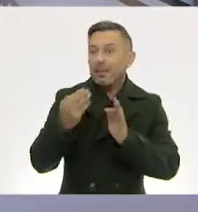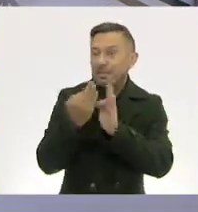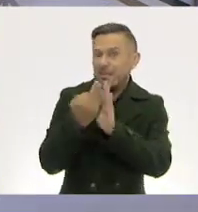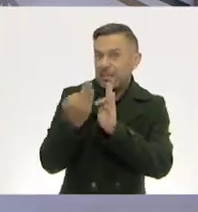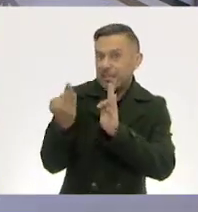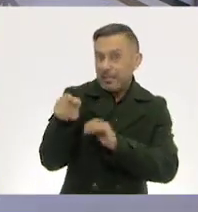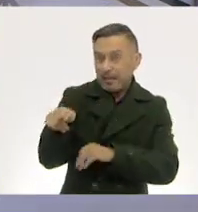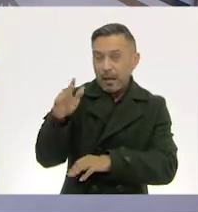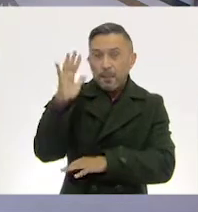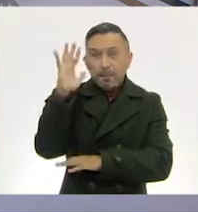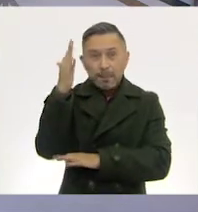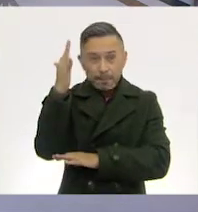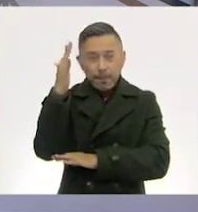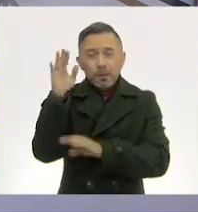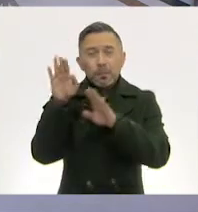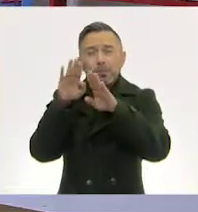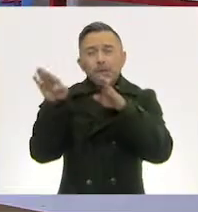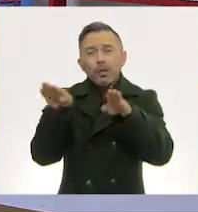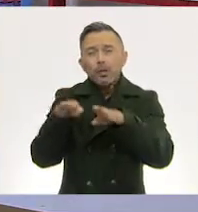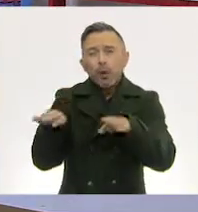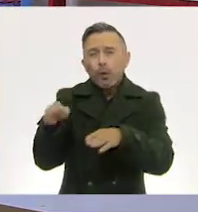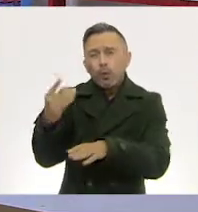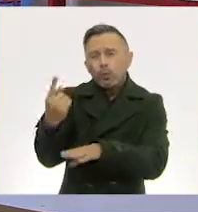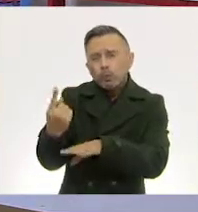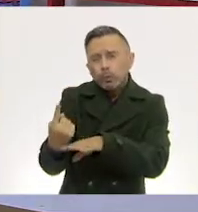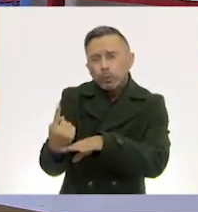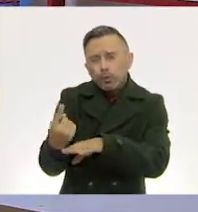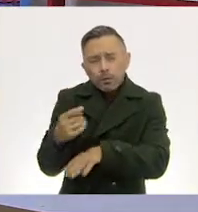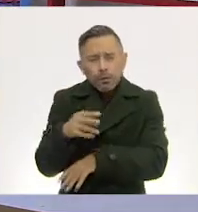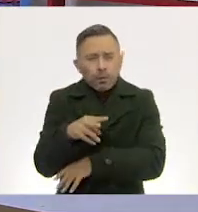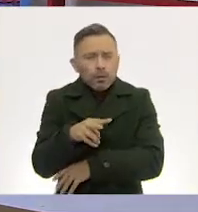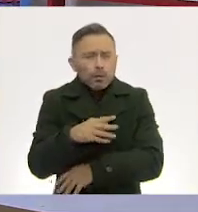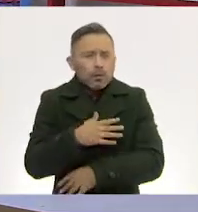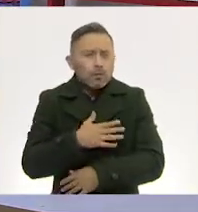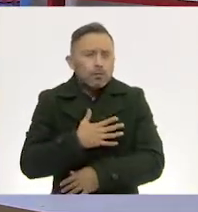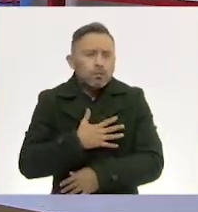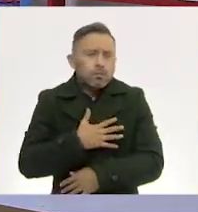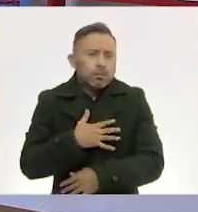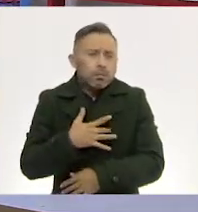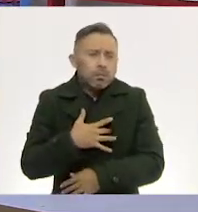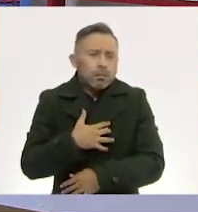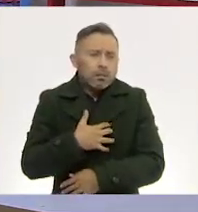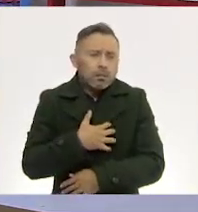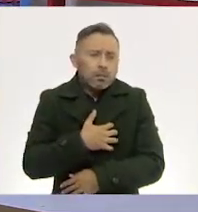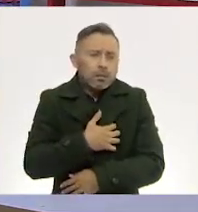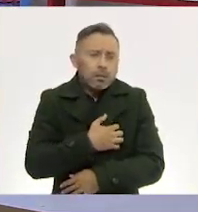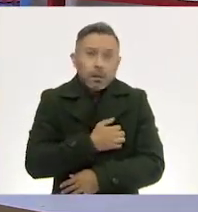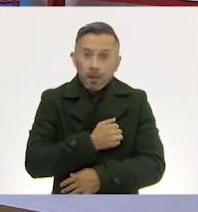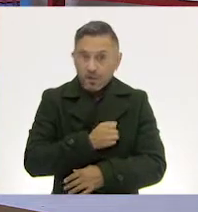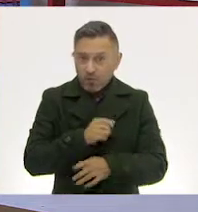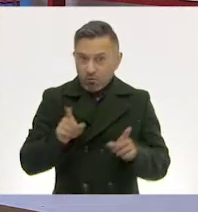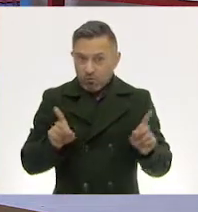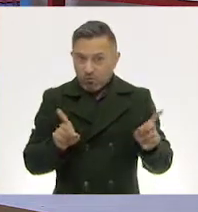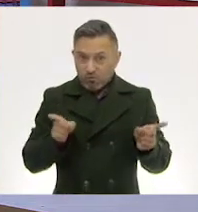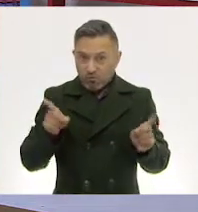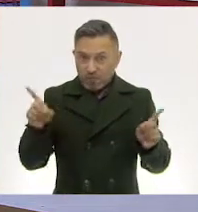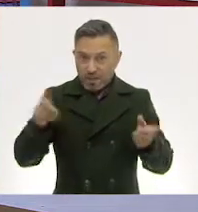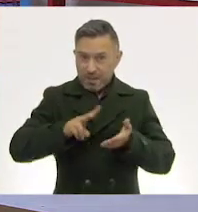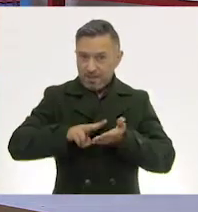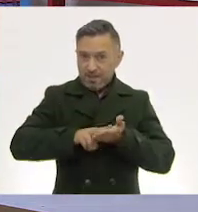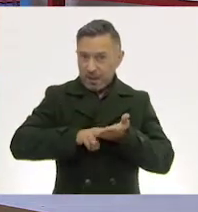ella, sintió pena y alargó algunas de sus ramas verdes y tupidas